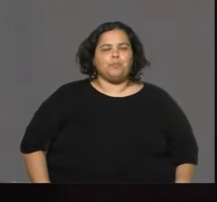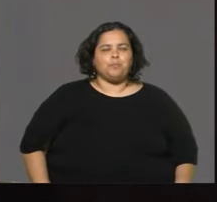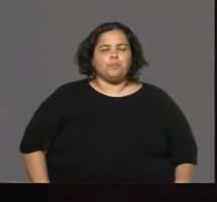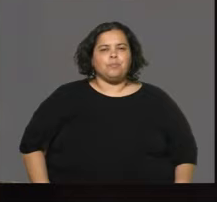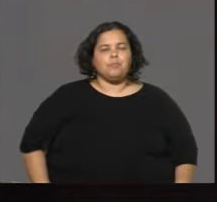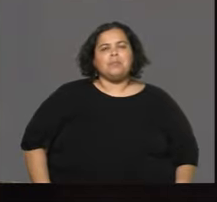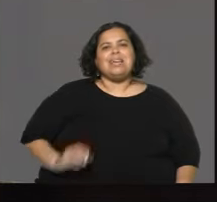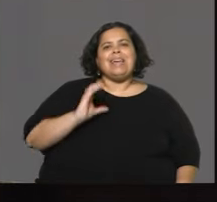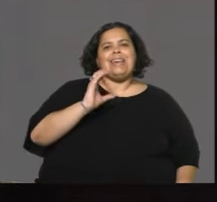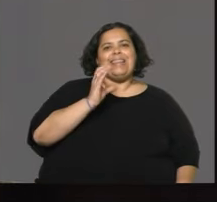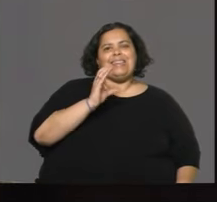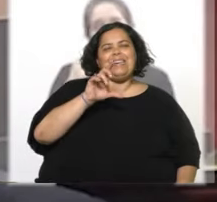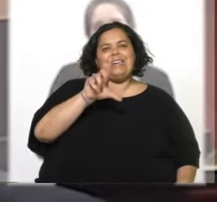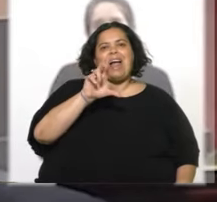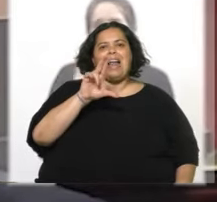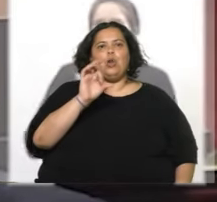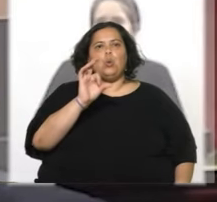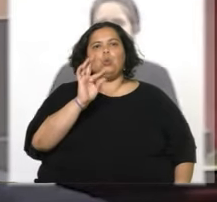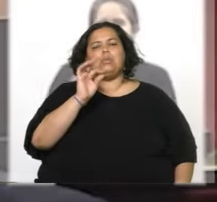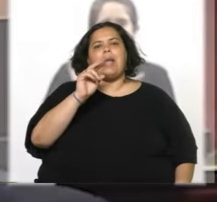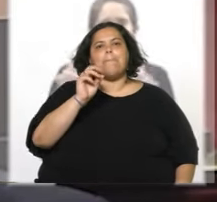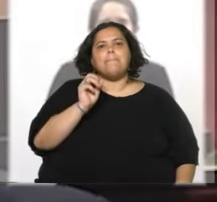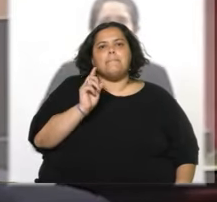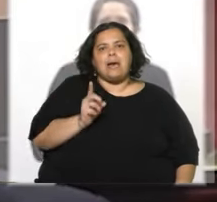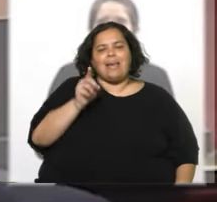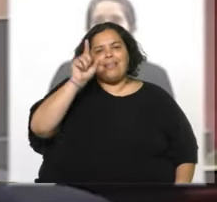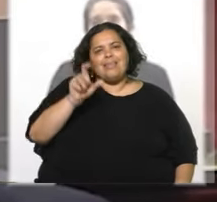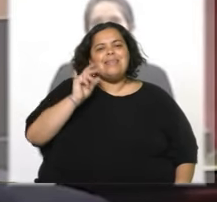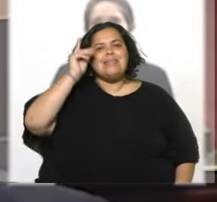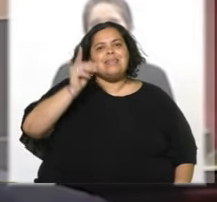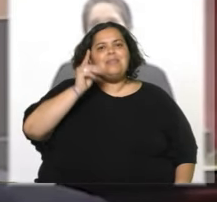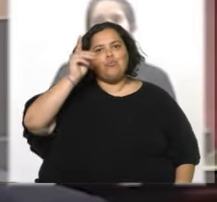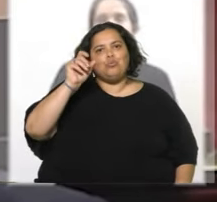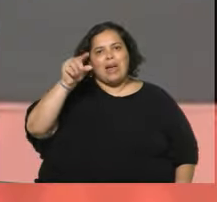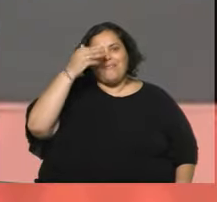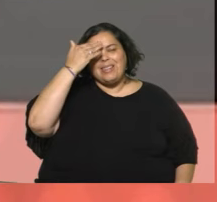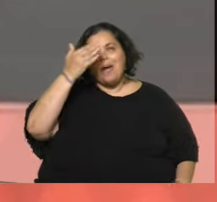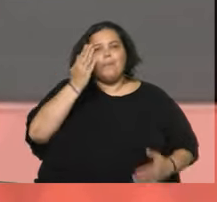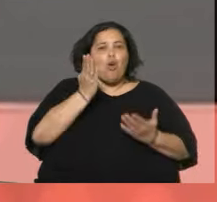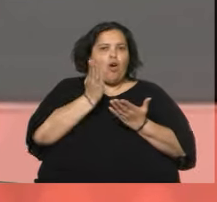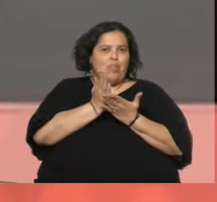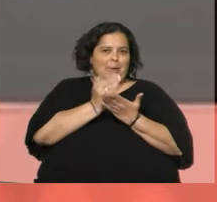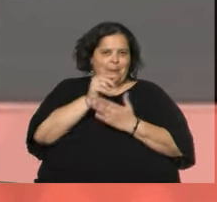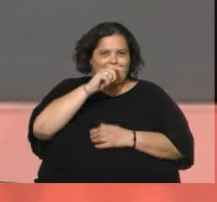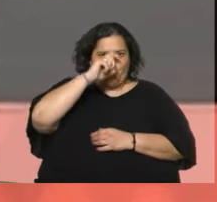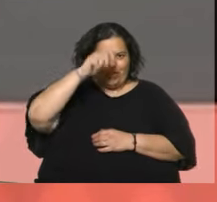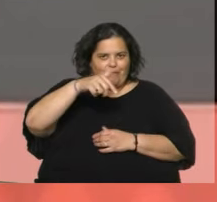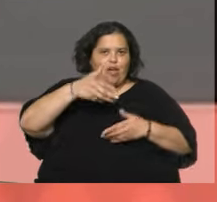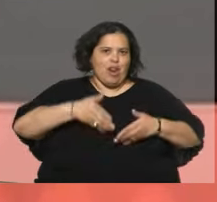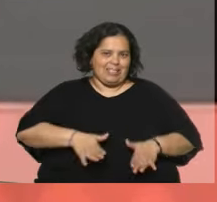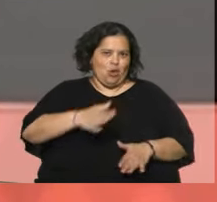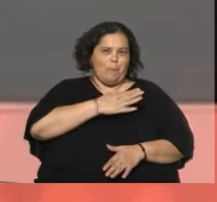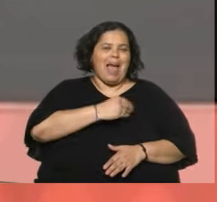María Cristina Lustenberg Aro es diputada del Frente Amplio por el Departamento de Montevideo. Nació en La Blanqueada en enero de